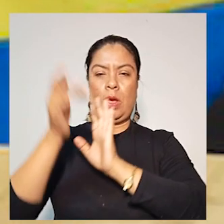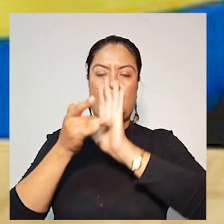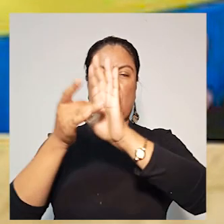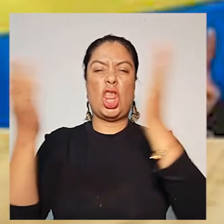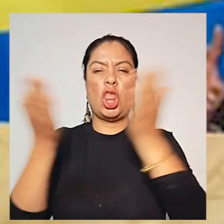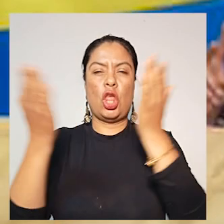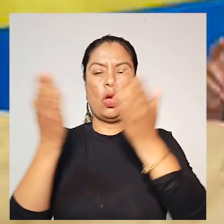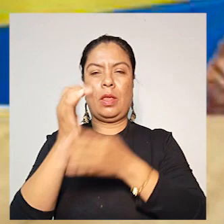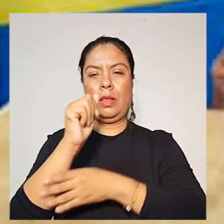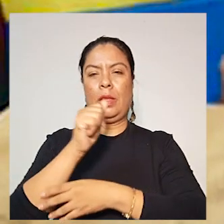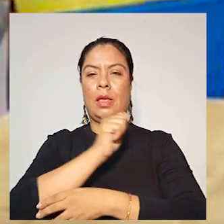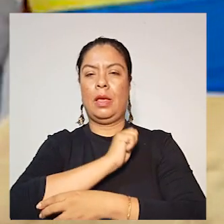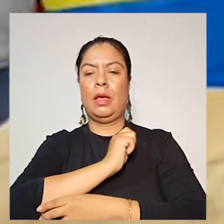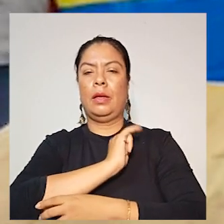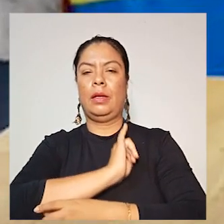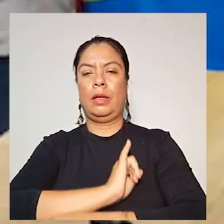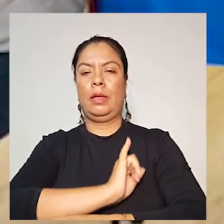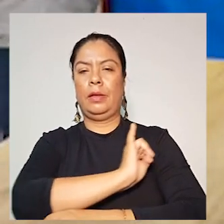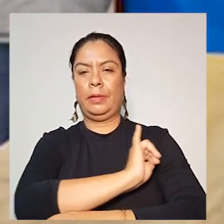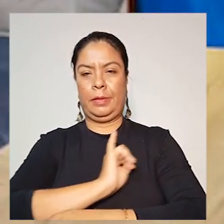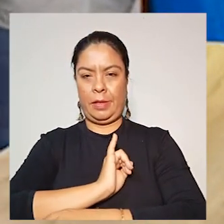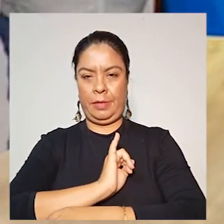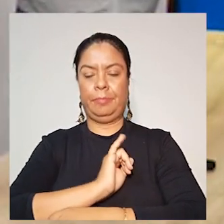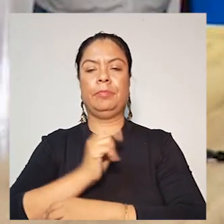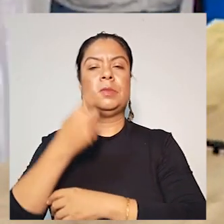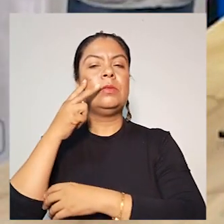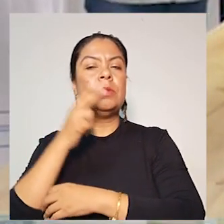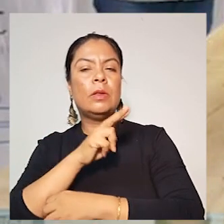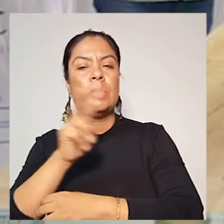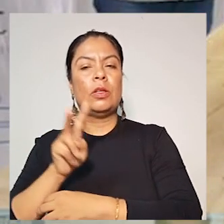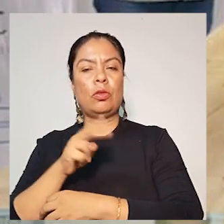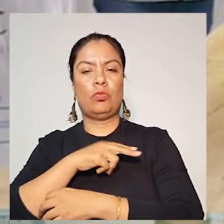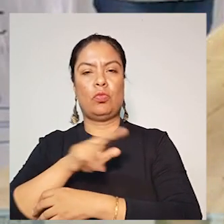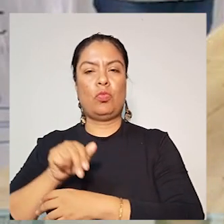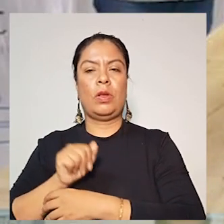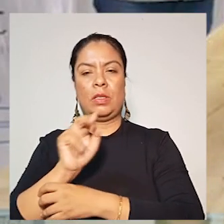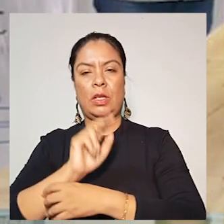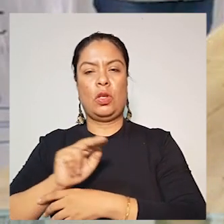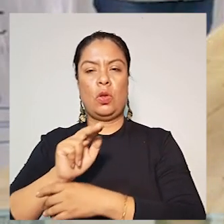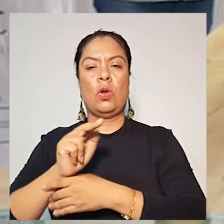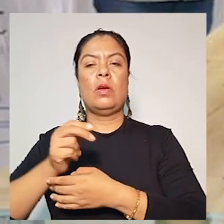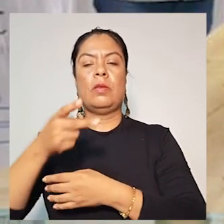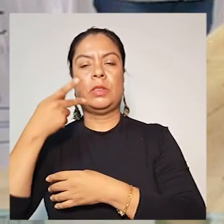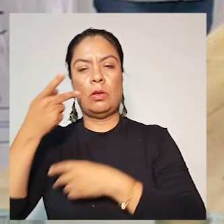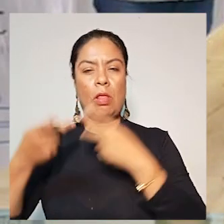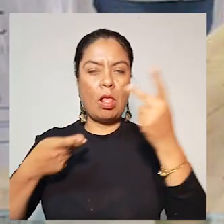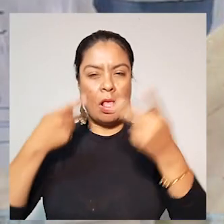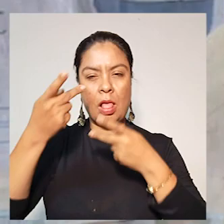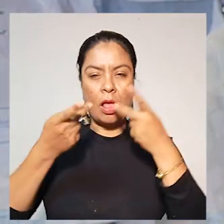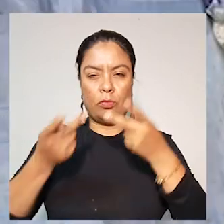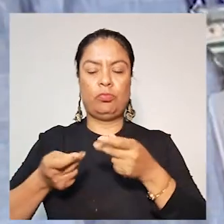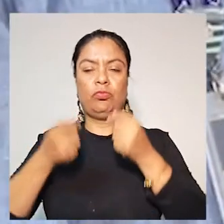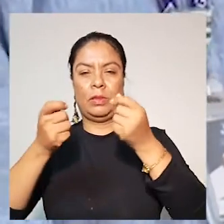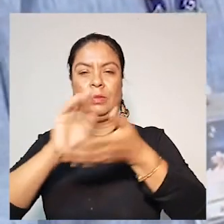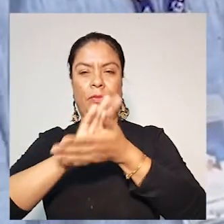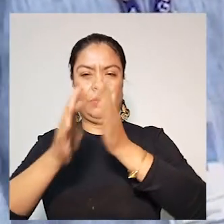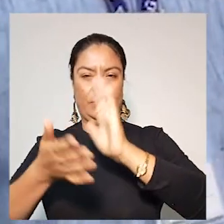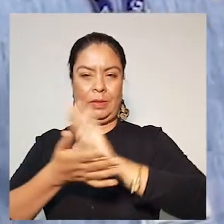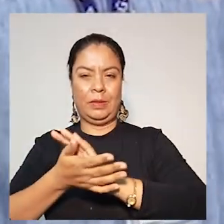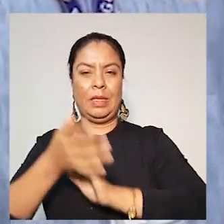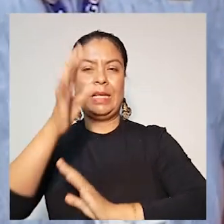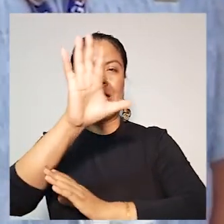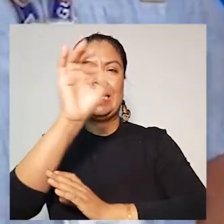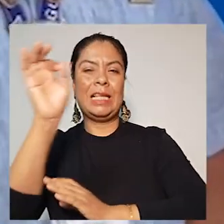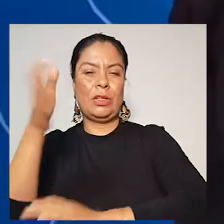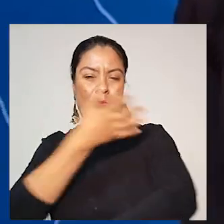realizarse en Italia, certamen que visibilizará nuestra región como un destino turístico que le apuesta a la paz. Más de 4.000 millones de